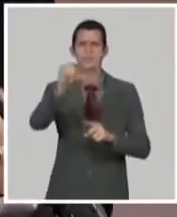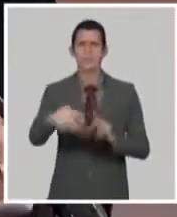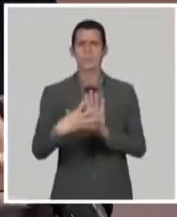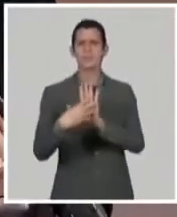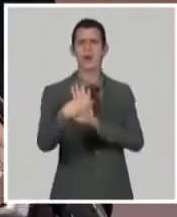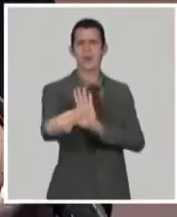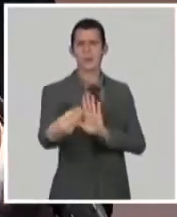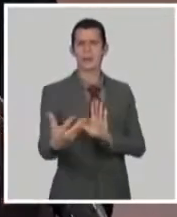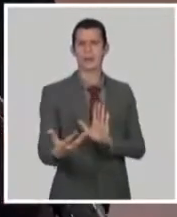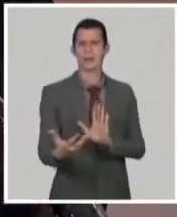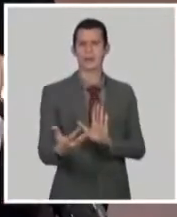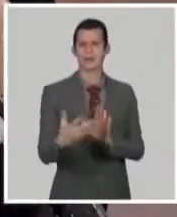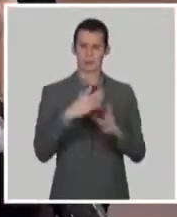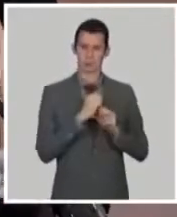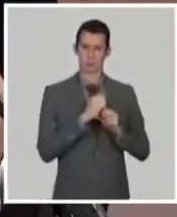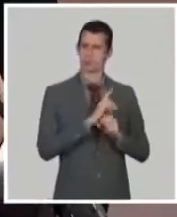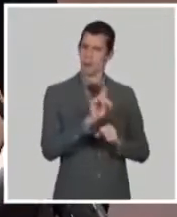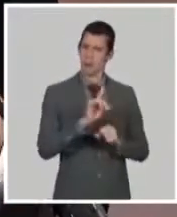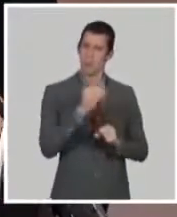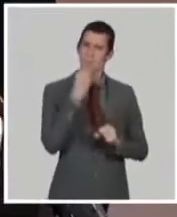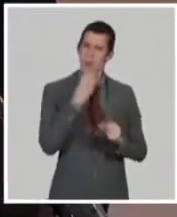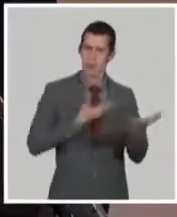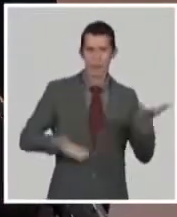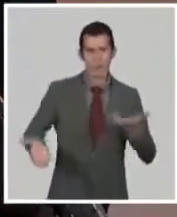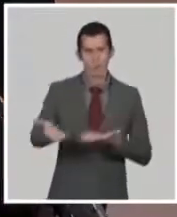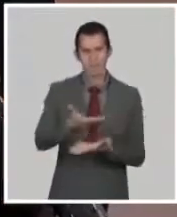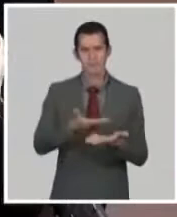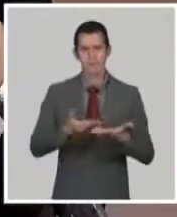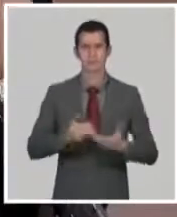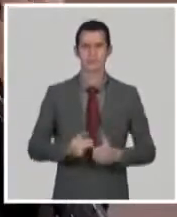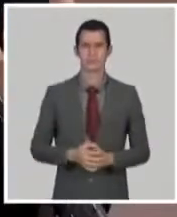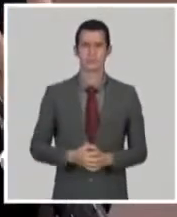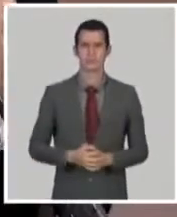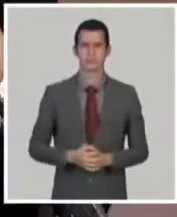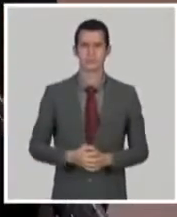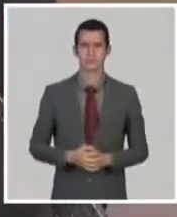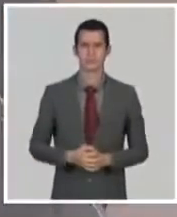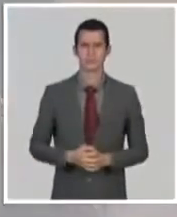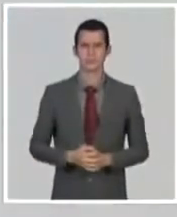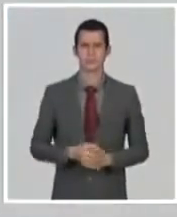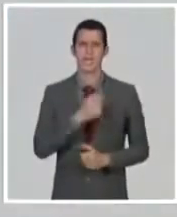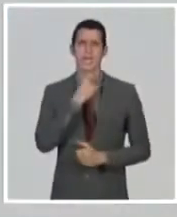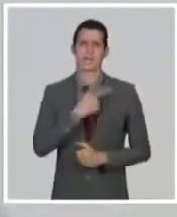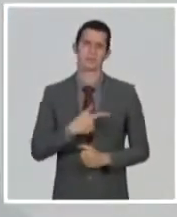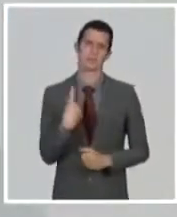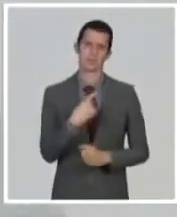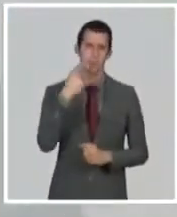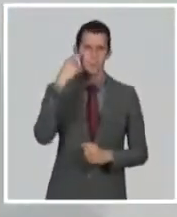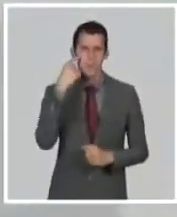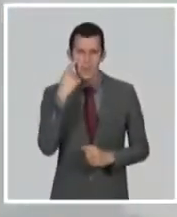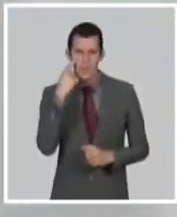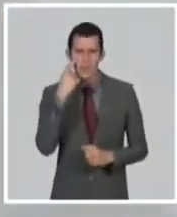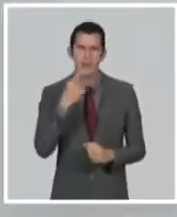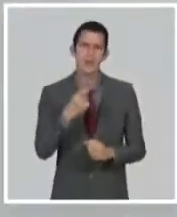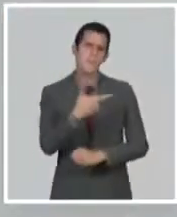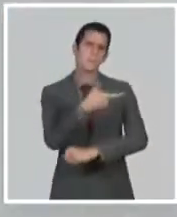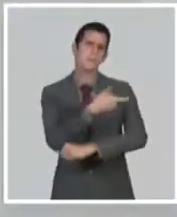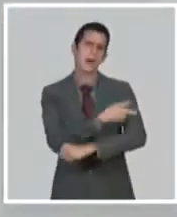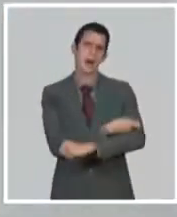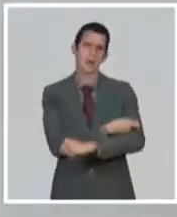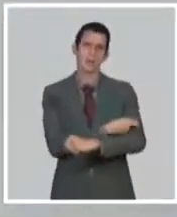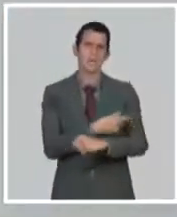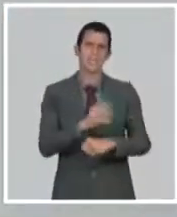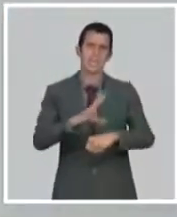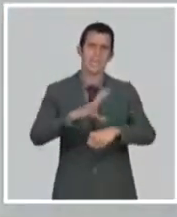el registro de una vacuna, que es la Evernavac, que es una vacuna terapéutica para el tratamiento de aquellas personas que están